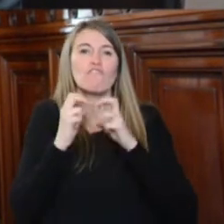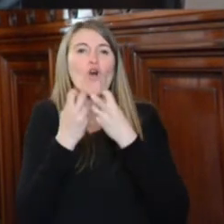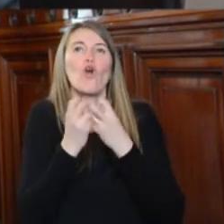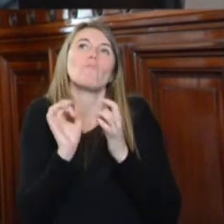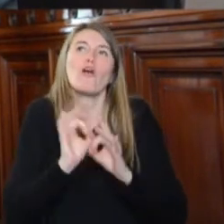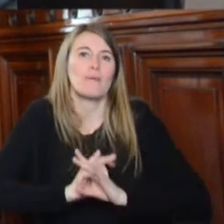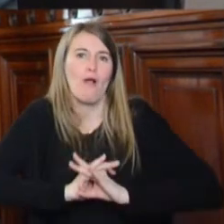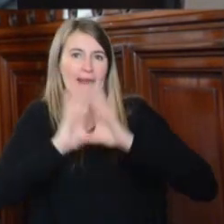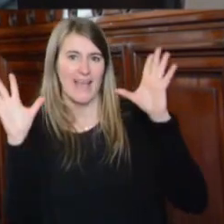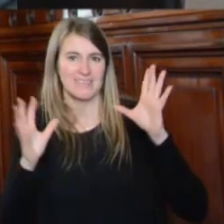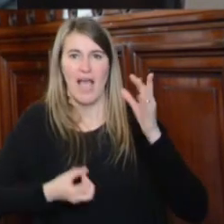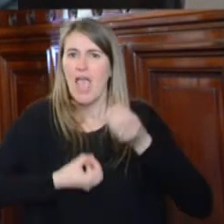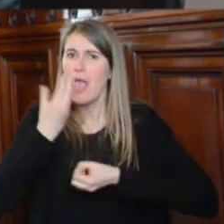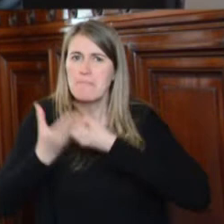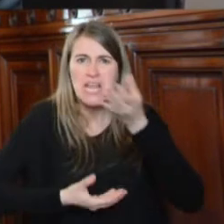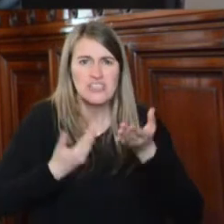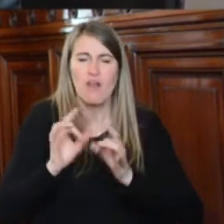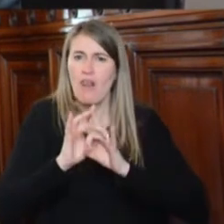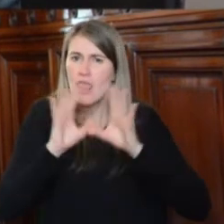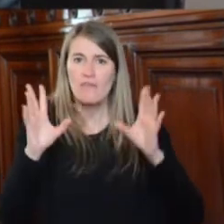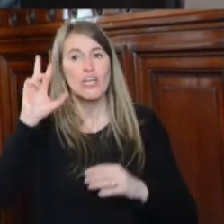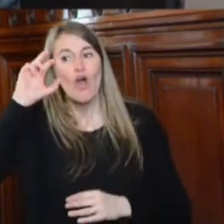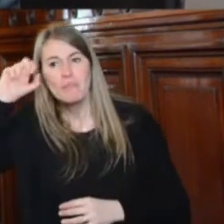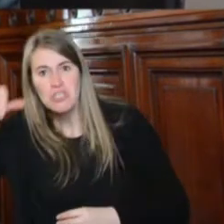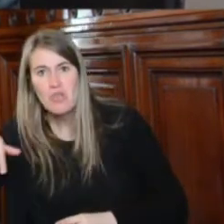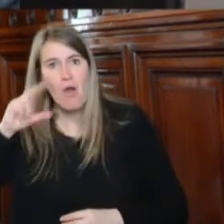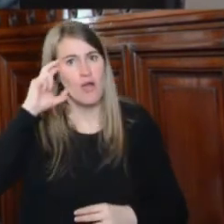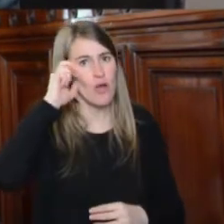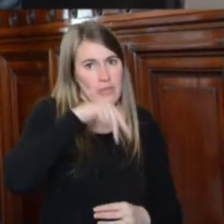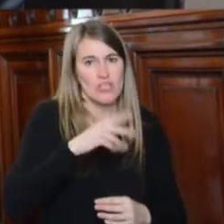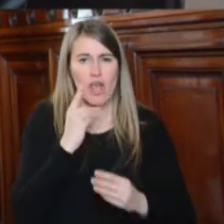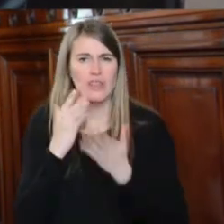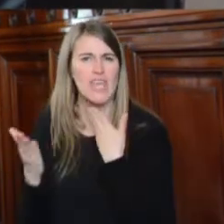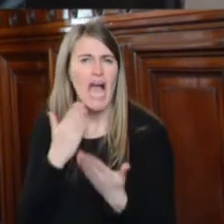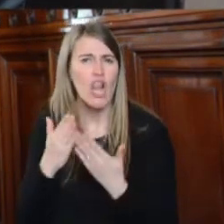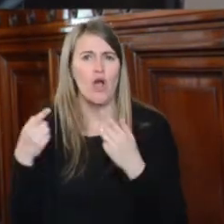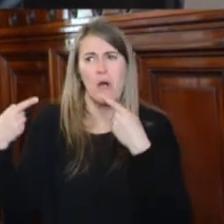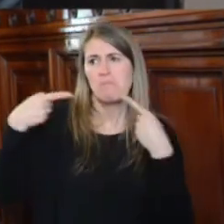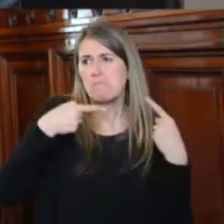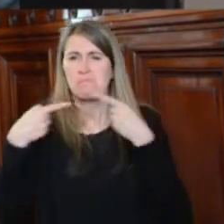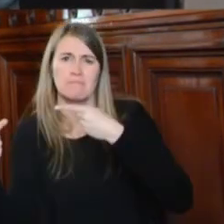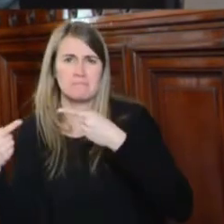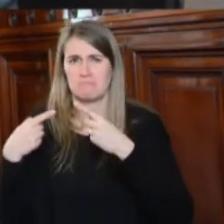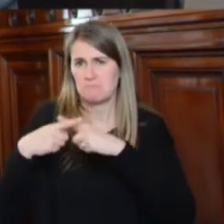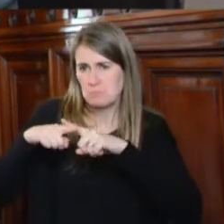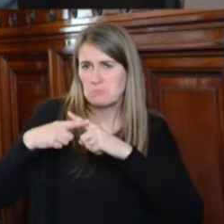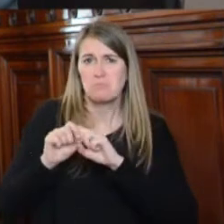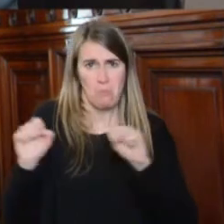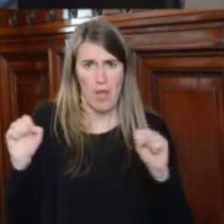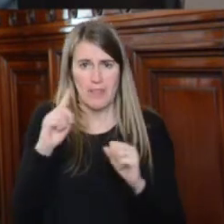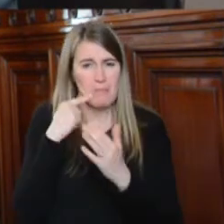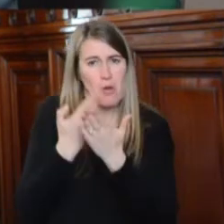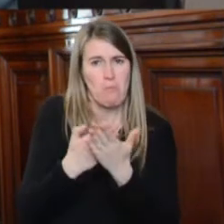expresión, de opiniones, de diálogo, de discrepancia, de planteamientos.